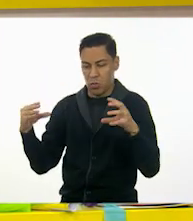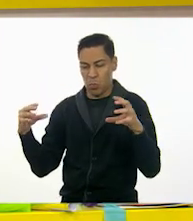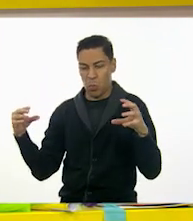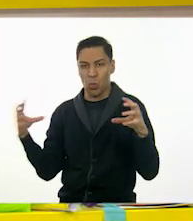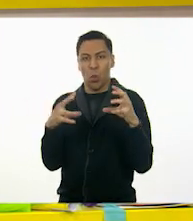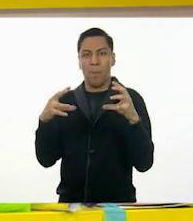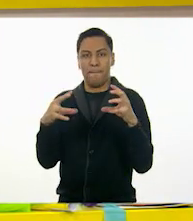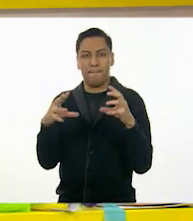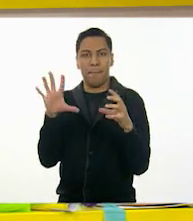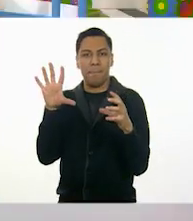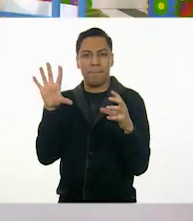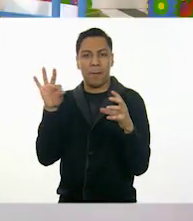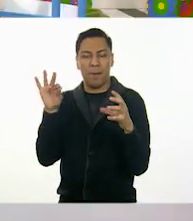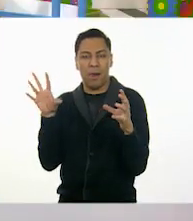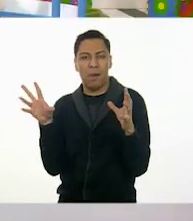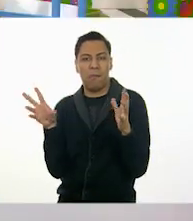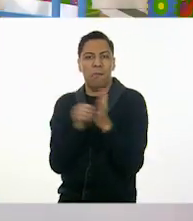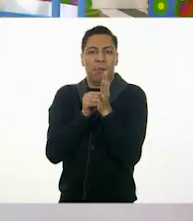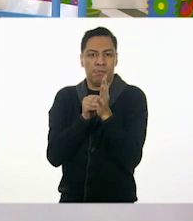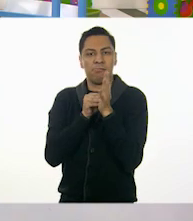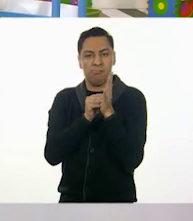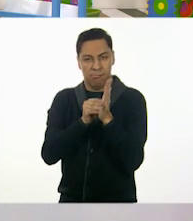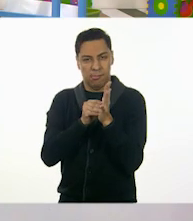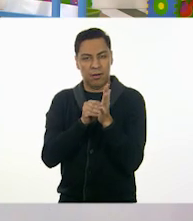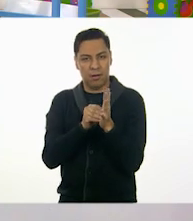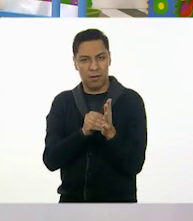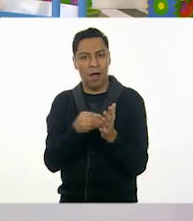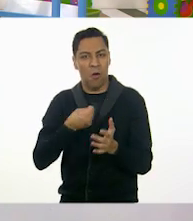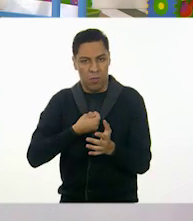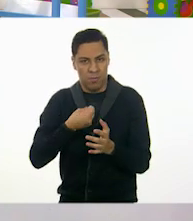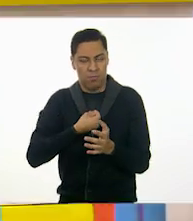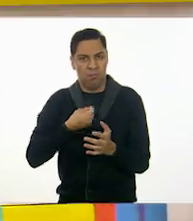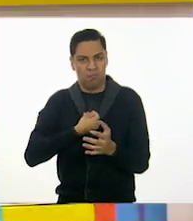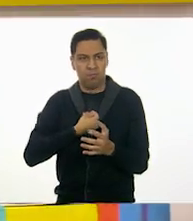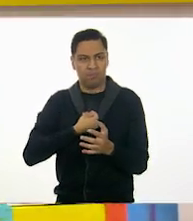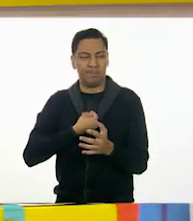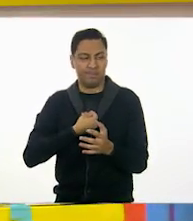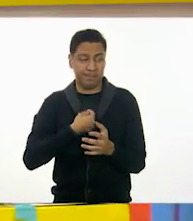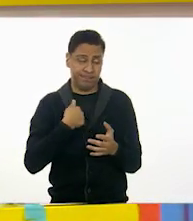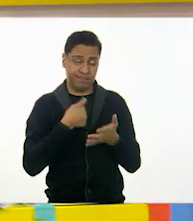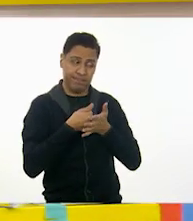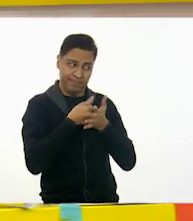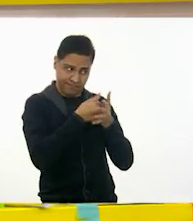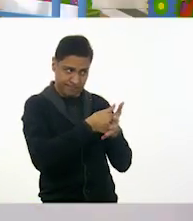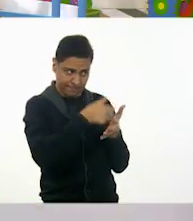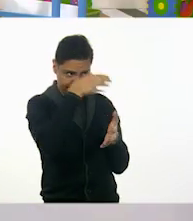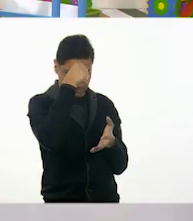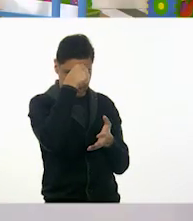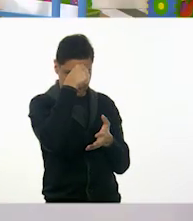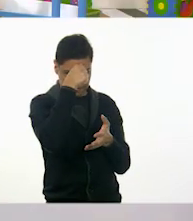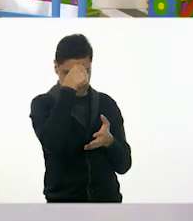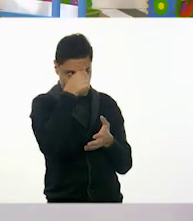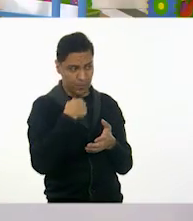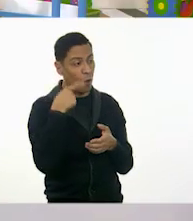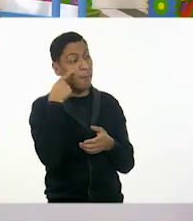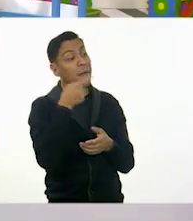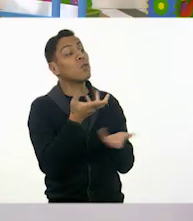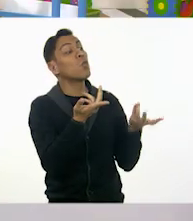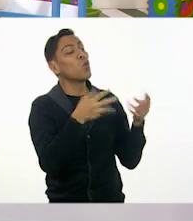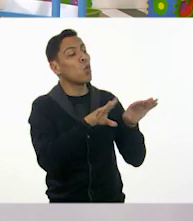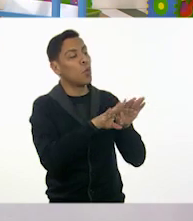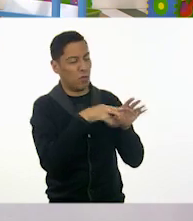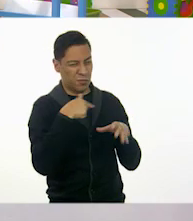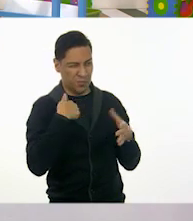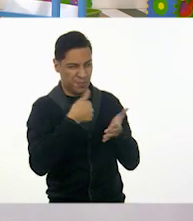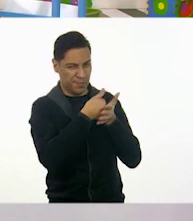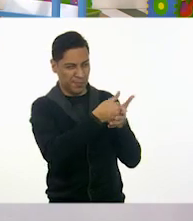lo voy pegando. ¿Sí? Sí. Voy. Ahí voy, ahí voy. Te voy a ayudar. Ok. Te doy el pincelito.